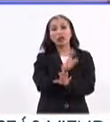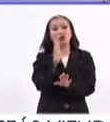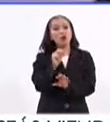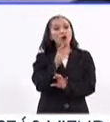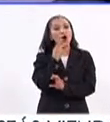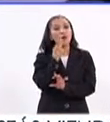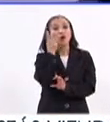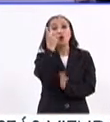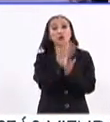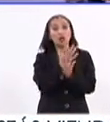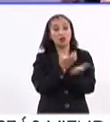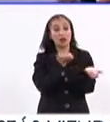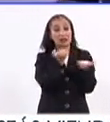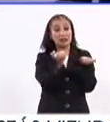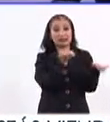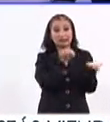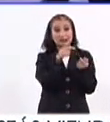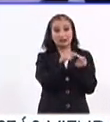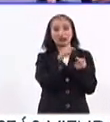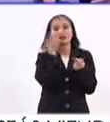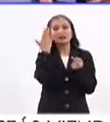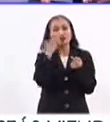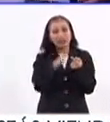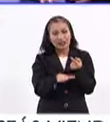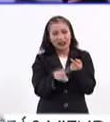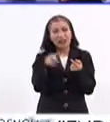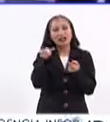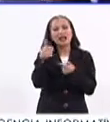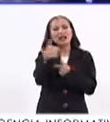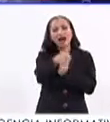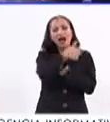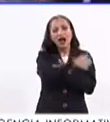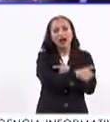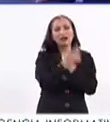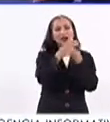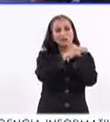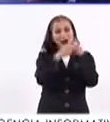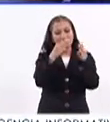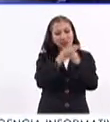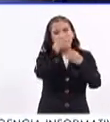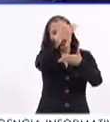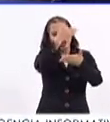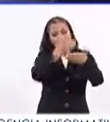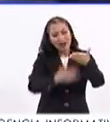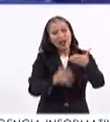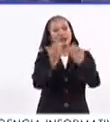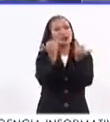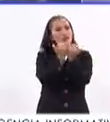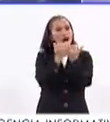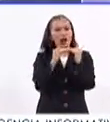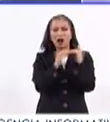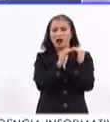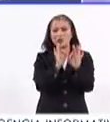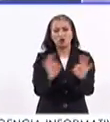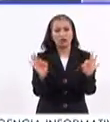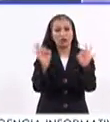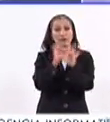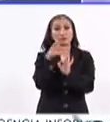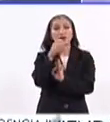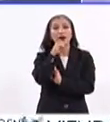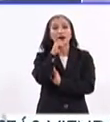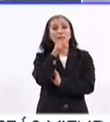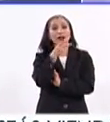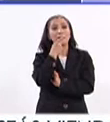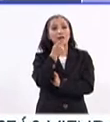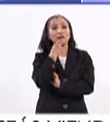no estamos hablando únicamente de la actividad física. Entendemos perfectamente que cada una de las asignaturas dentro del modelo educativo son igualmente importantes. Pero también